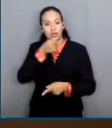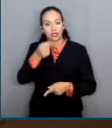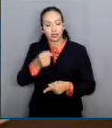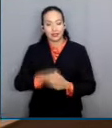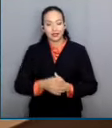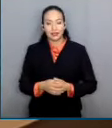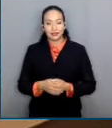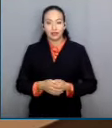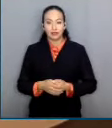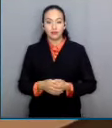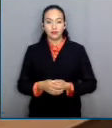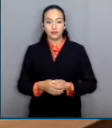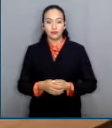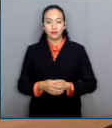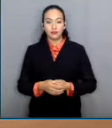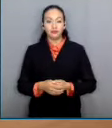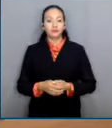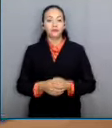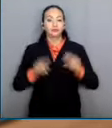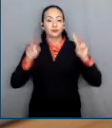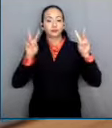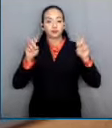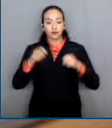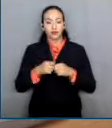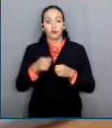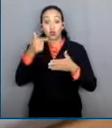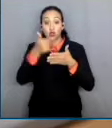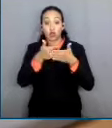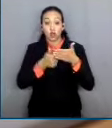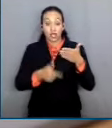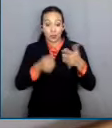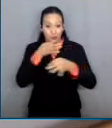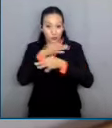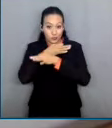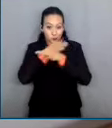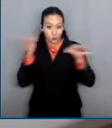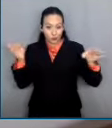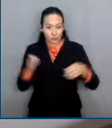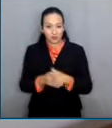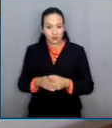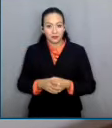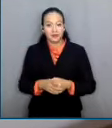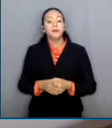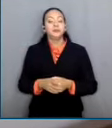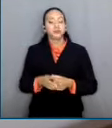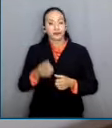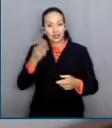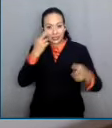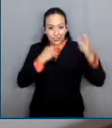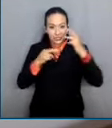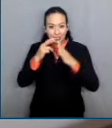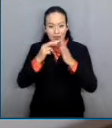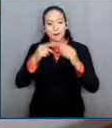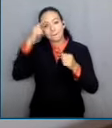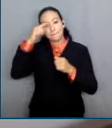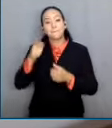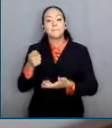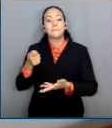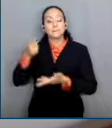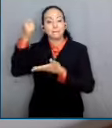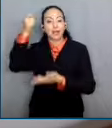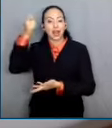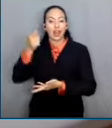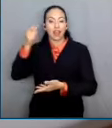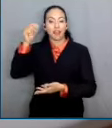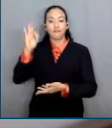En otro tema, los contadores públicos calificaron de positiva la iniciativa para crear el Fondo de Pensiones para el Bienestar, sin